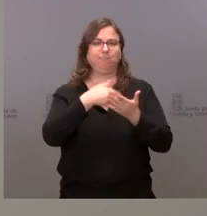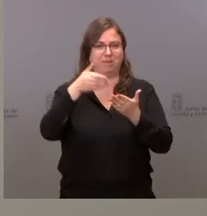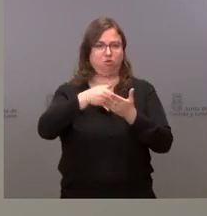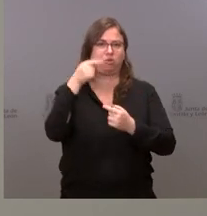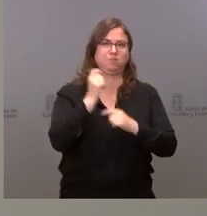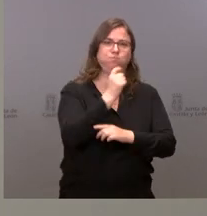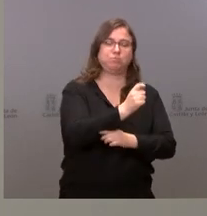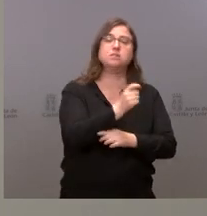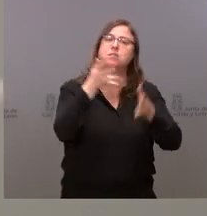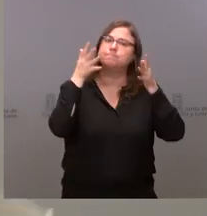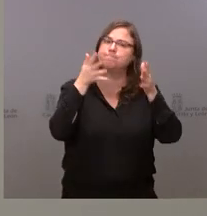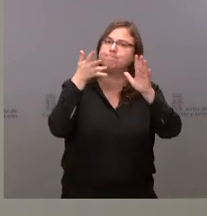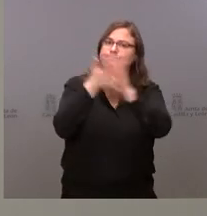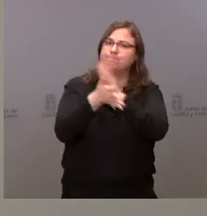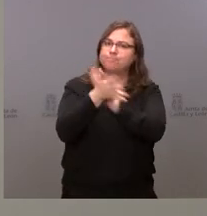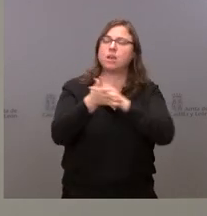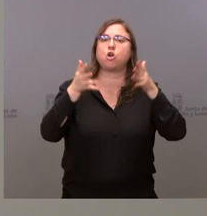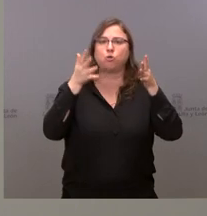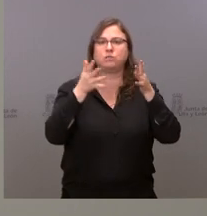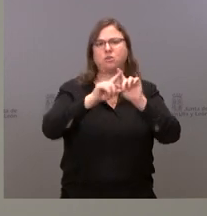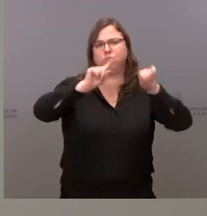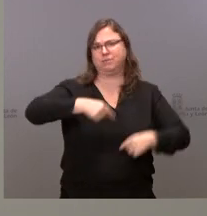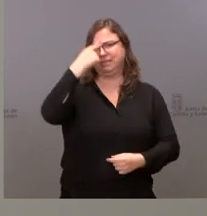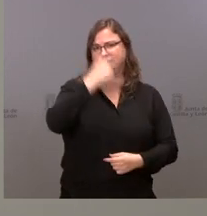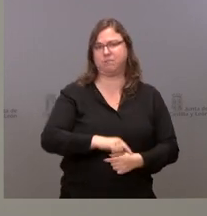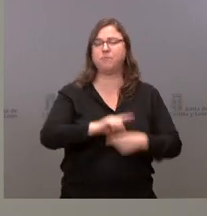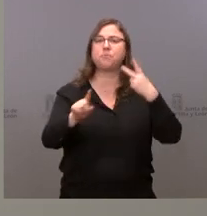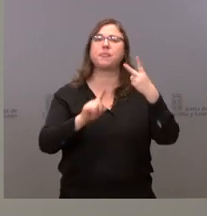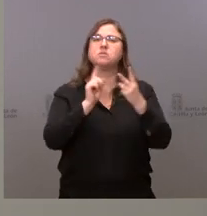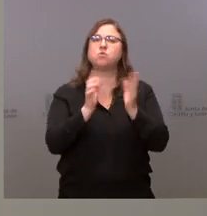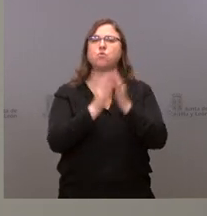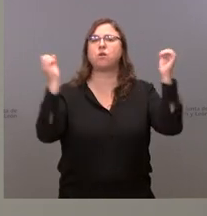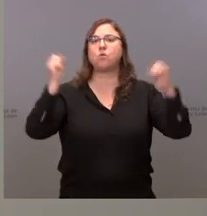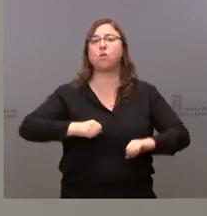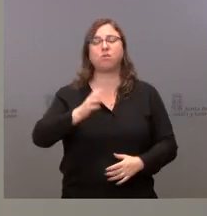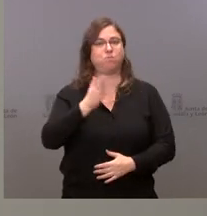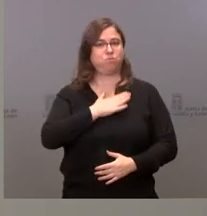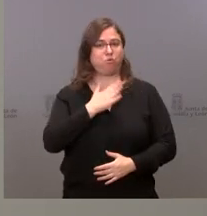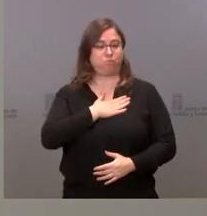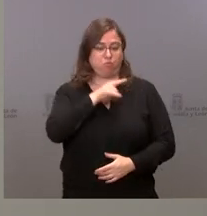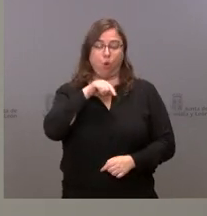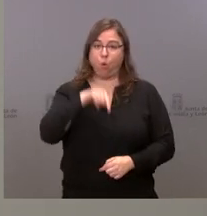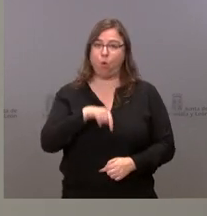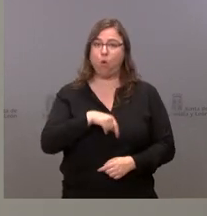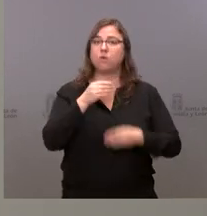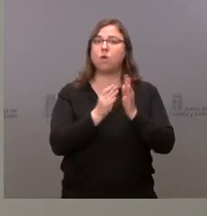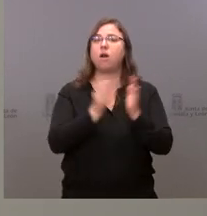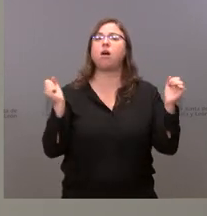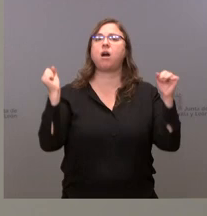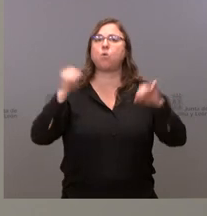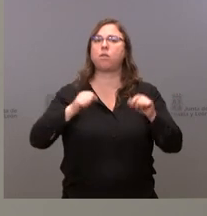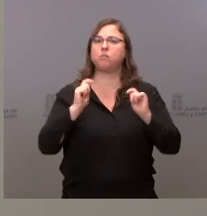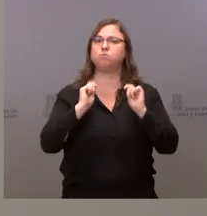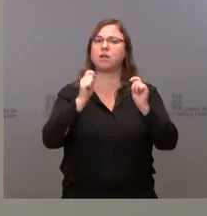de dicha suscripción del convenio. El segundo acuerdo es un acuerdo ya propio de hoy, es el acuerdo por el que se